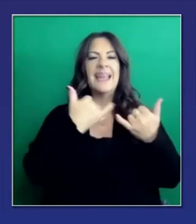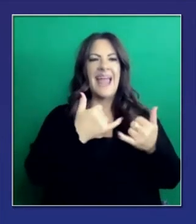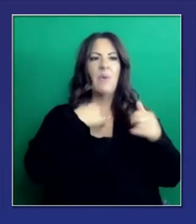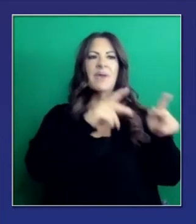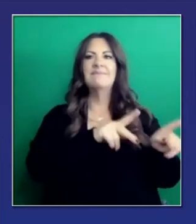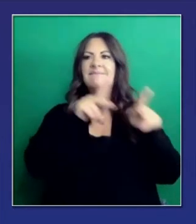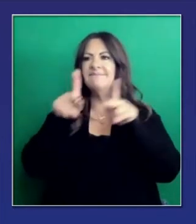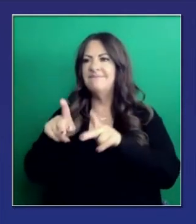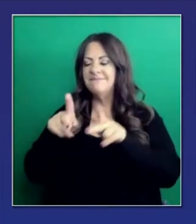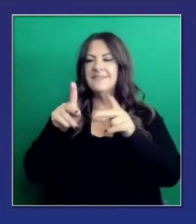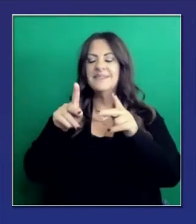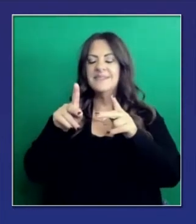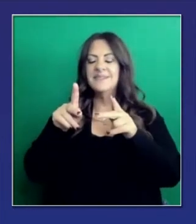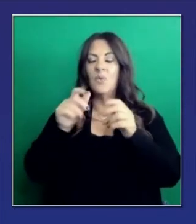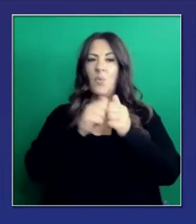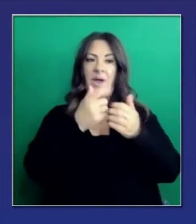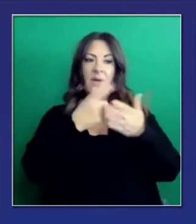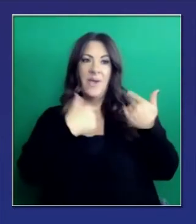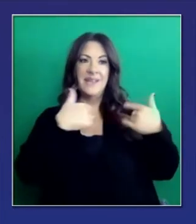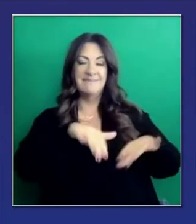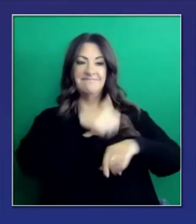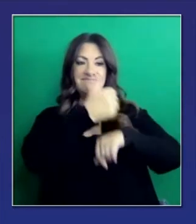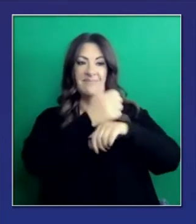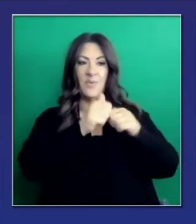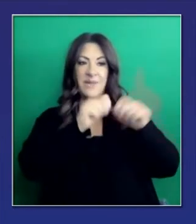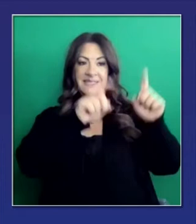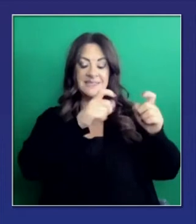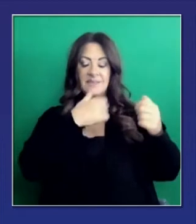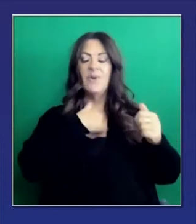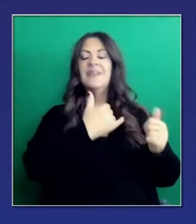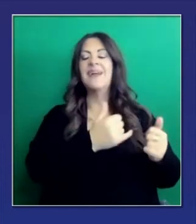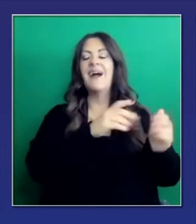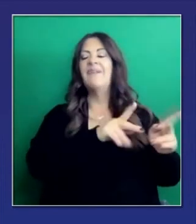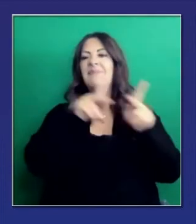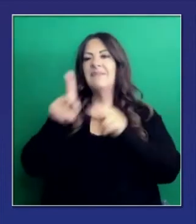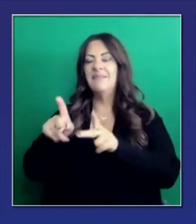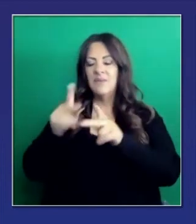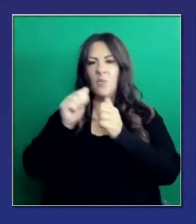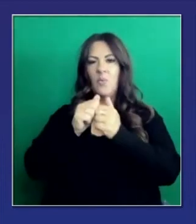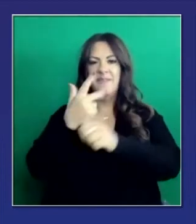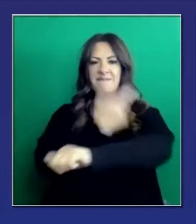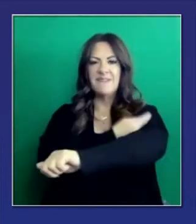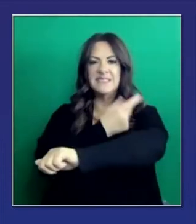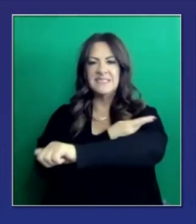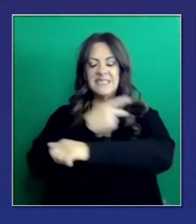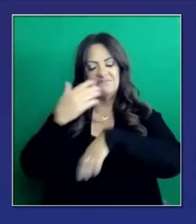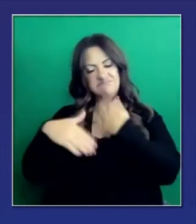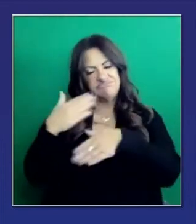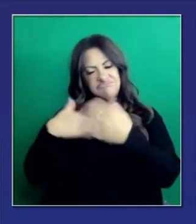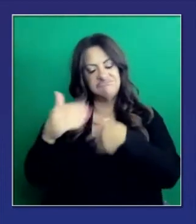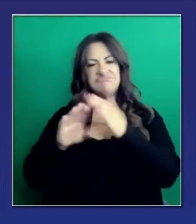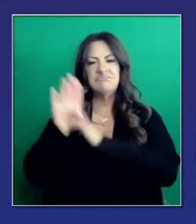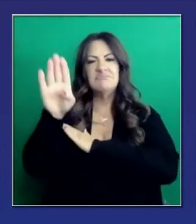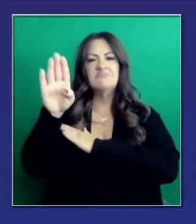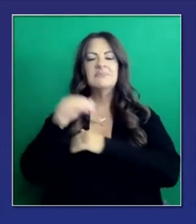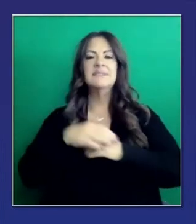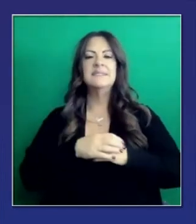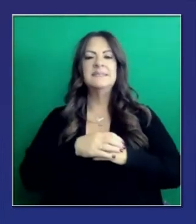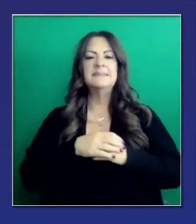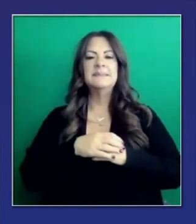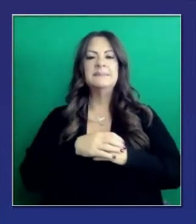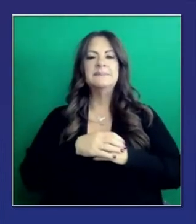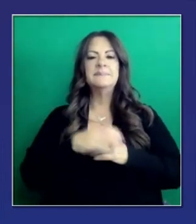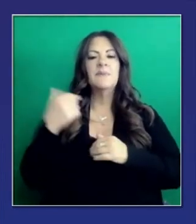cuanto a las vacunas, vemos que se ha triplicado la administración de las mismas. Eso hace solo cuatro semanas,